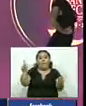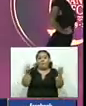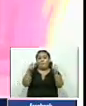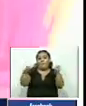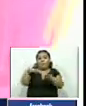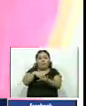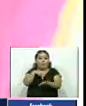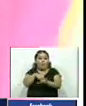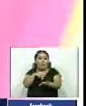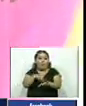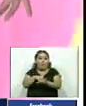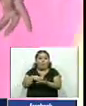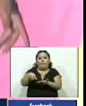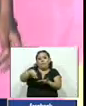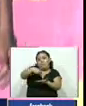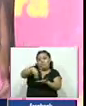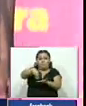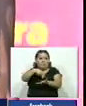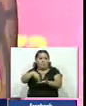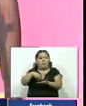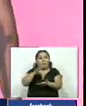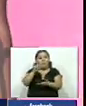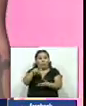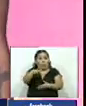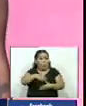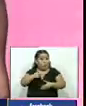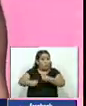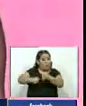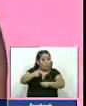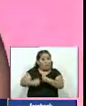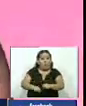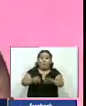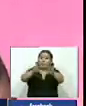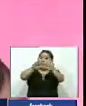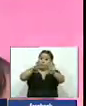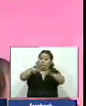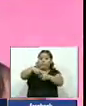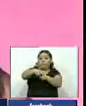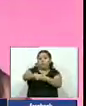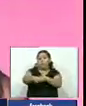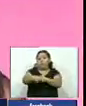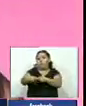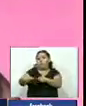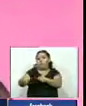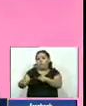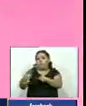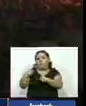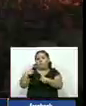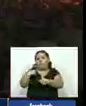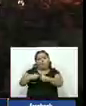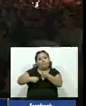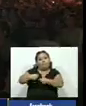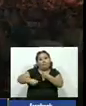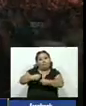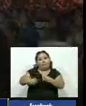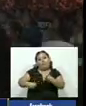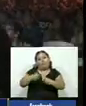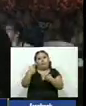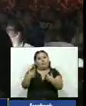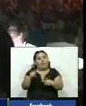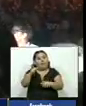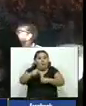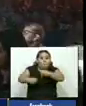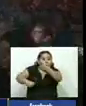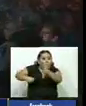22 para lo que le gusta hacer deporte el 8 tenemos la carrera de las galaxias que ya es la media